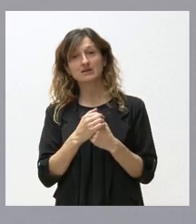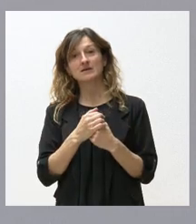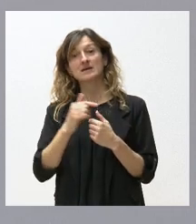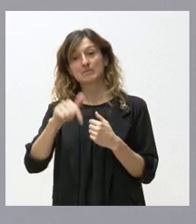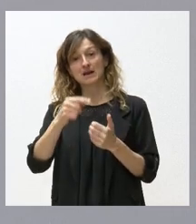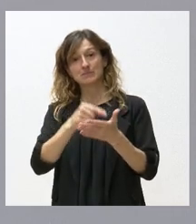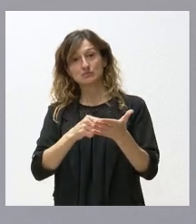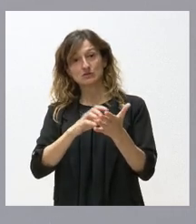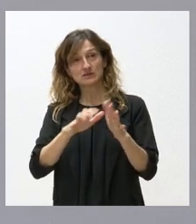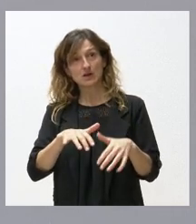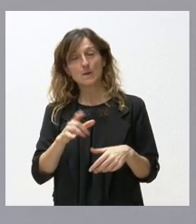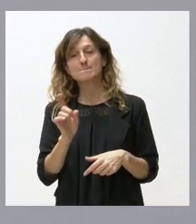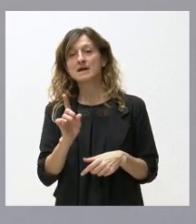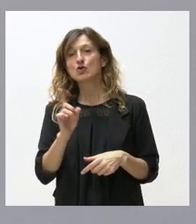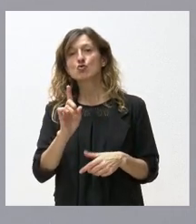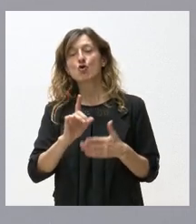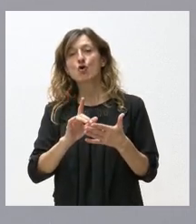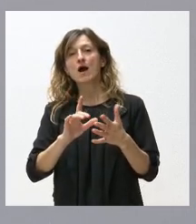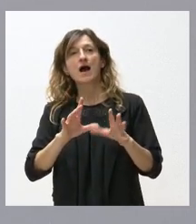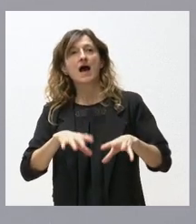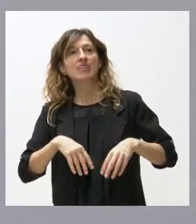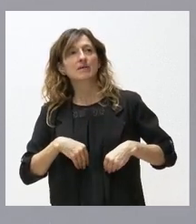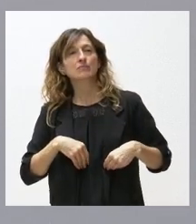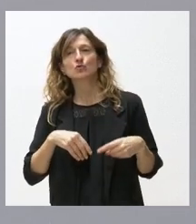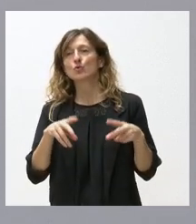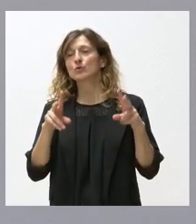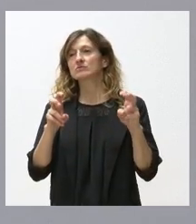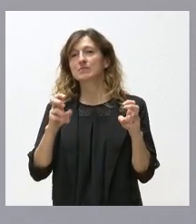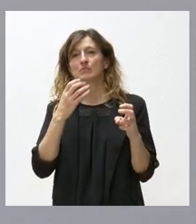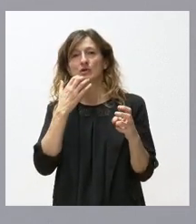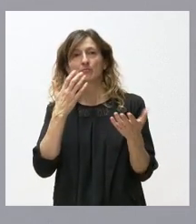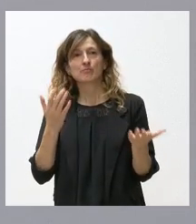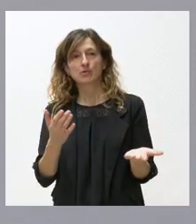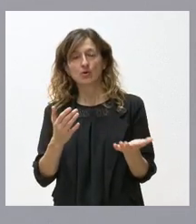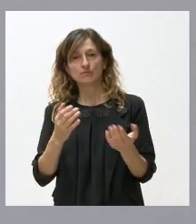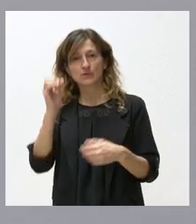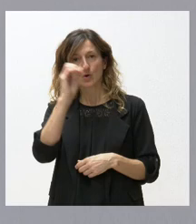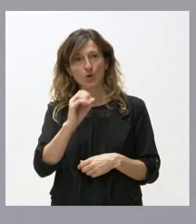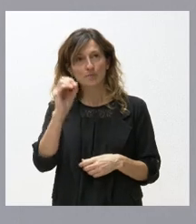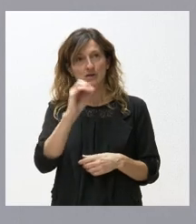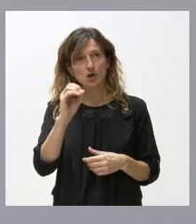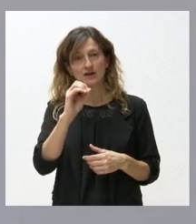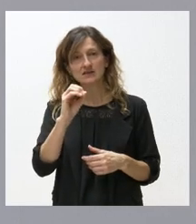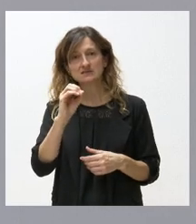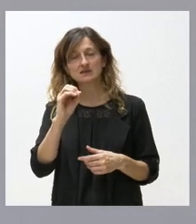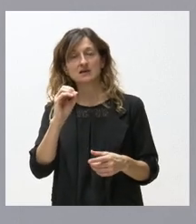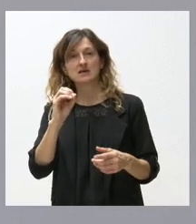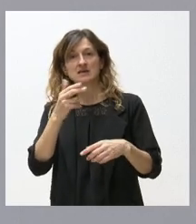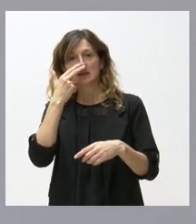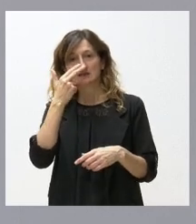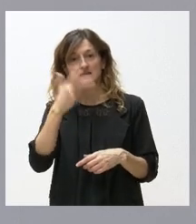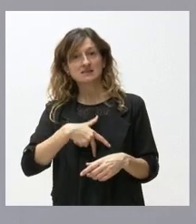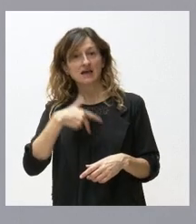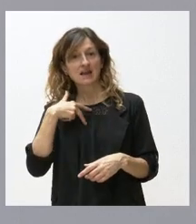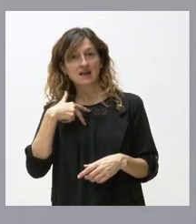Castilla y León pero no estamos aceptando lo que pueden ser posiciones contrarias a los intereses generales